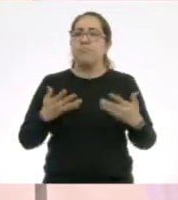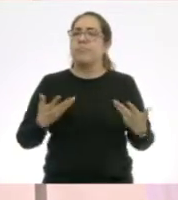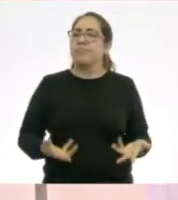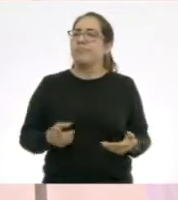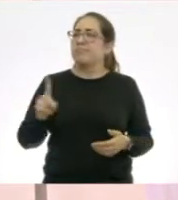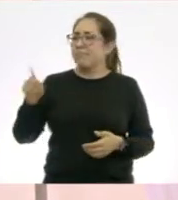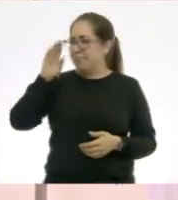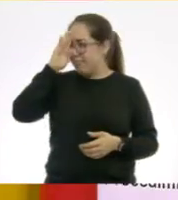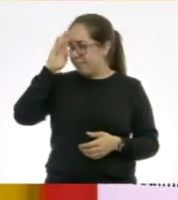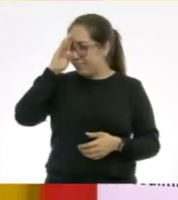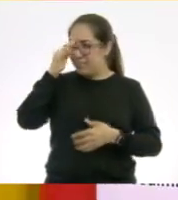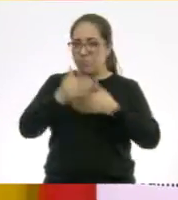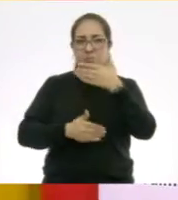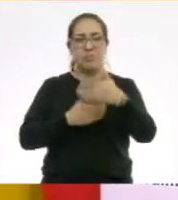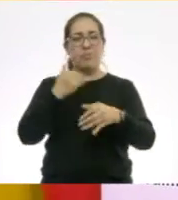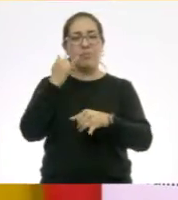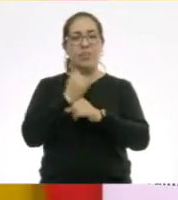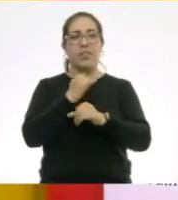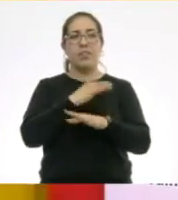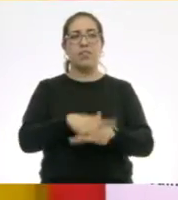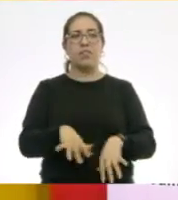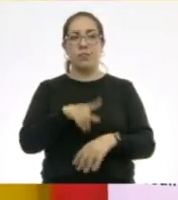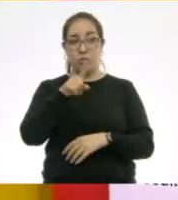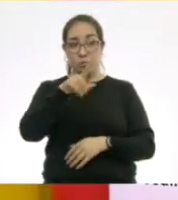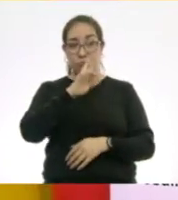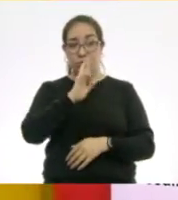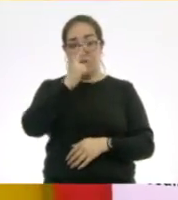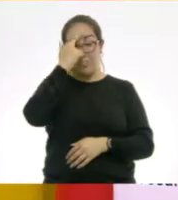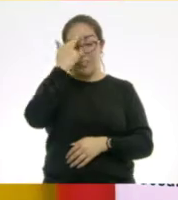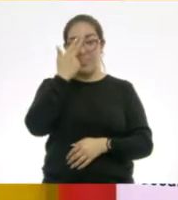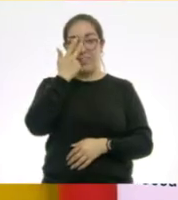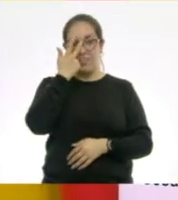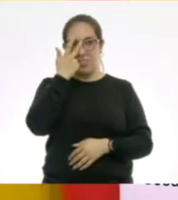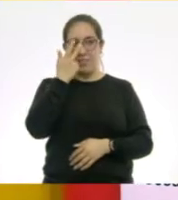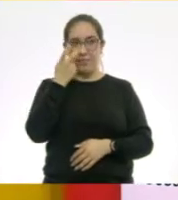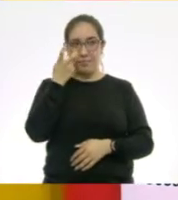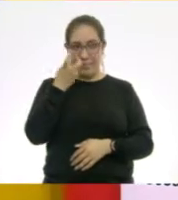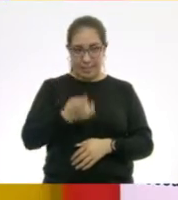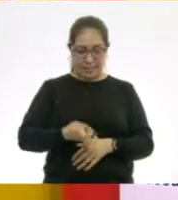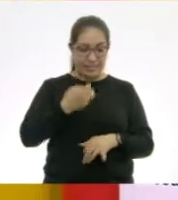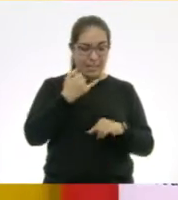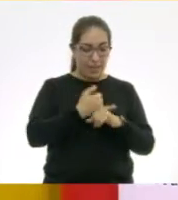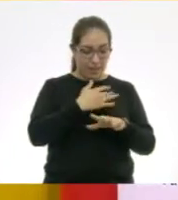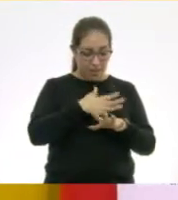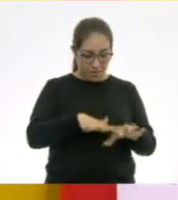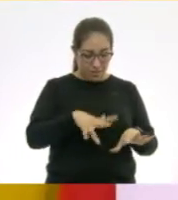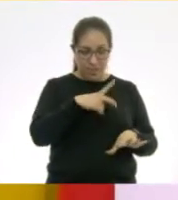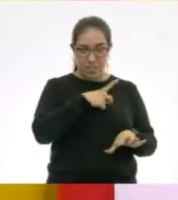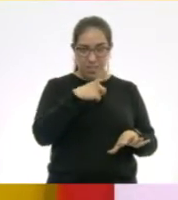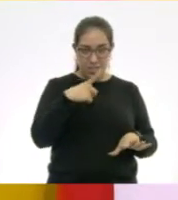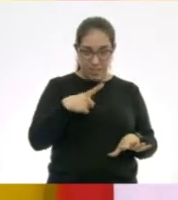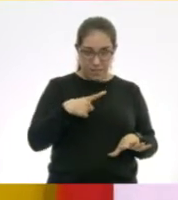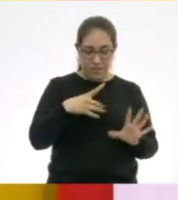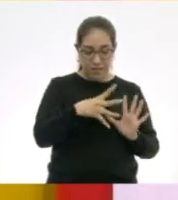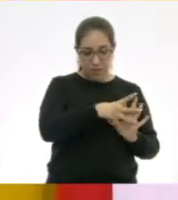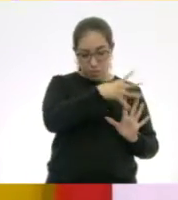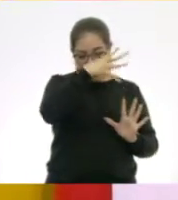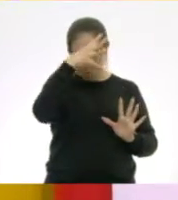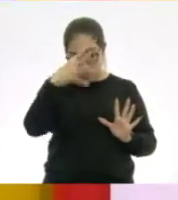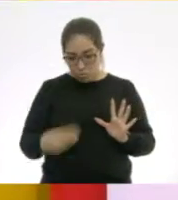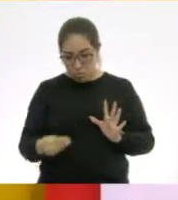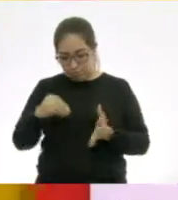que hacer con esta información? ¿Lo recuerdas? Sí. ¿Se acuerdan? Esta información hay que pasarla a unas fichas.